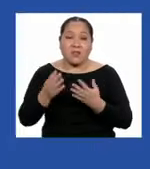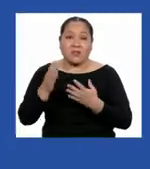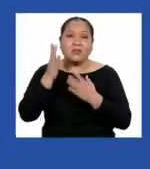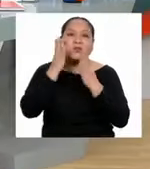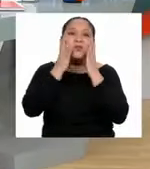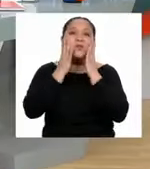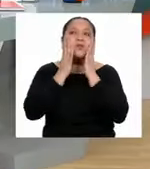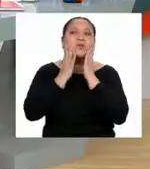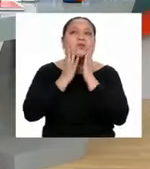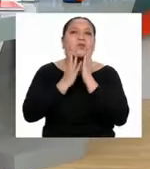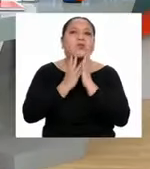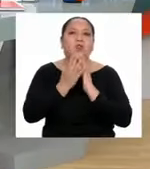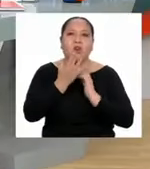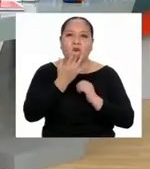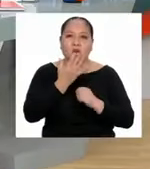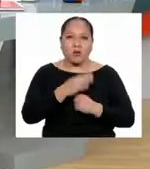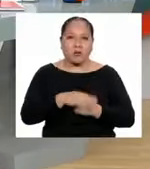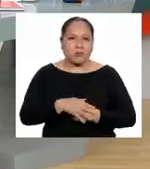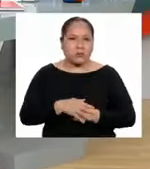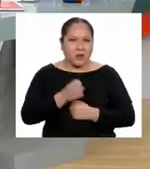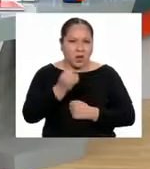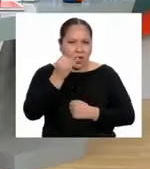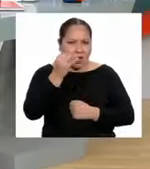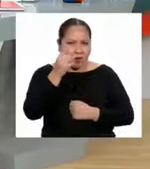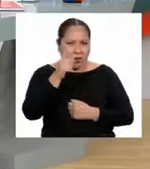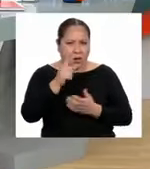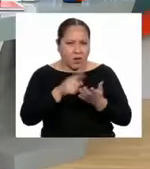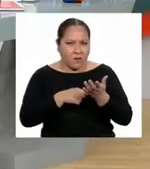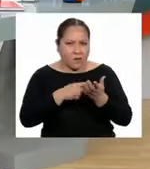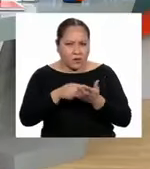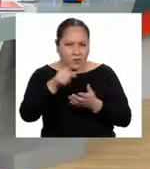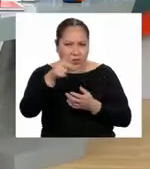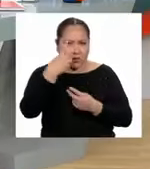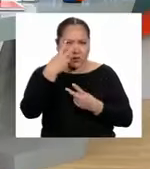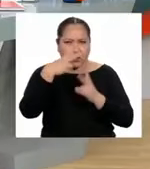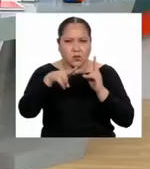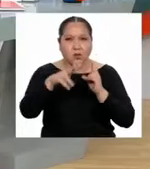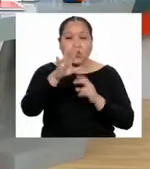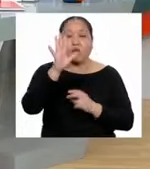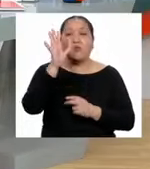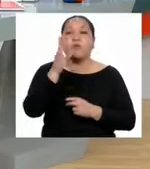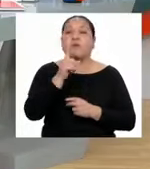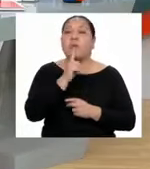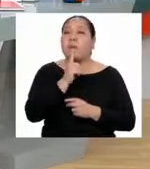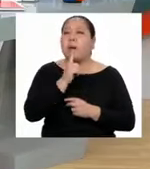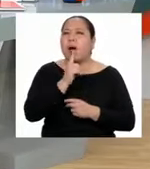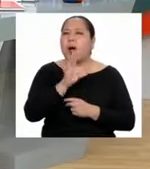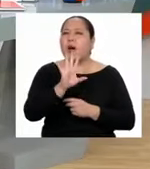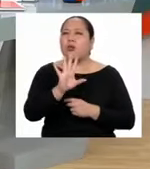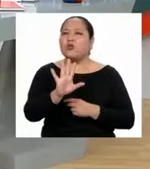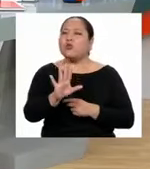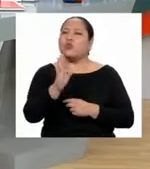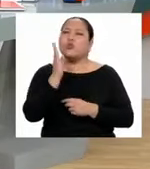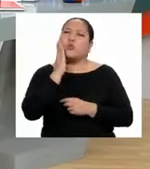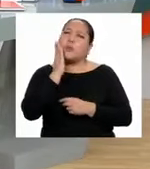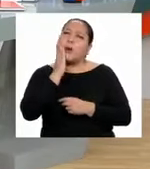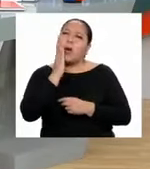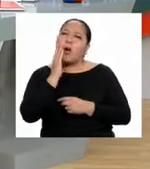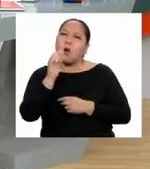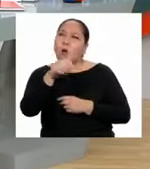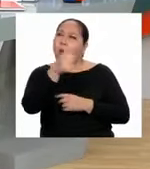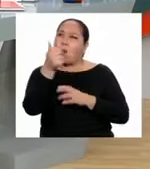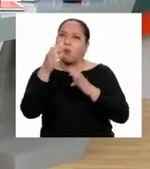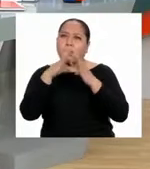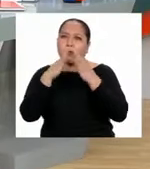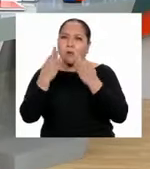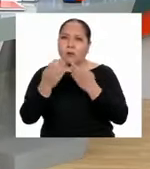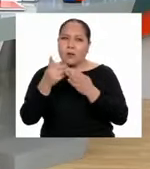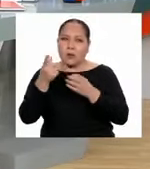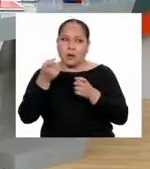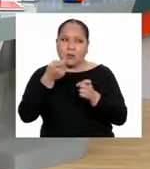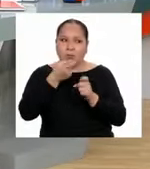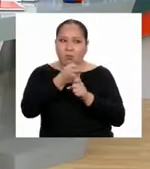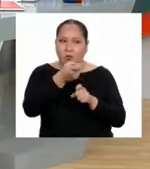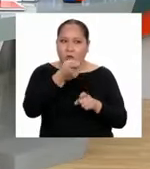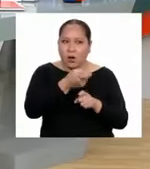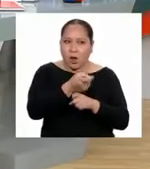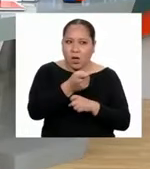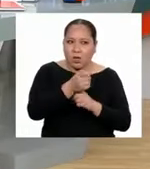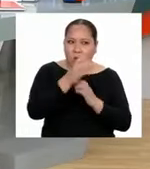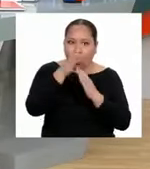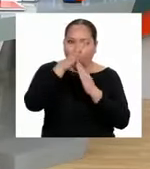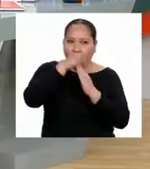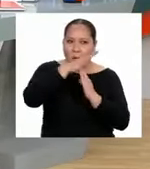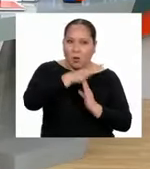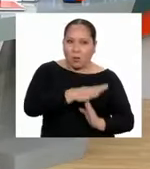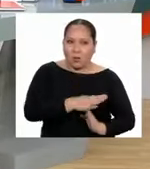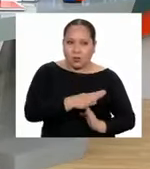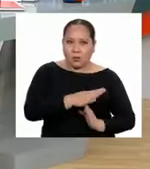color de piel. ¿Alguna vez has visto a tu papá o mamá o a cualquier otro familiar tuyo burlándose o menospreciando a otra